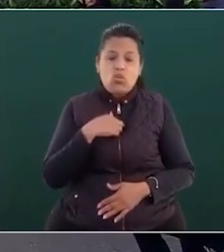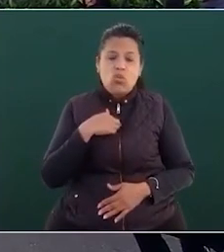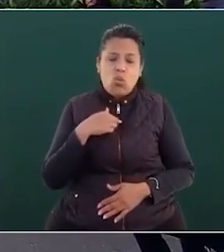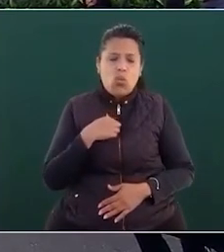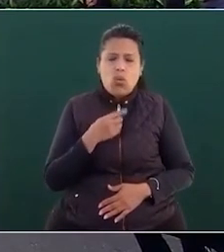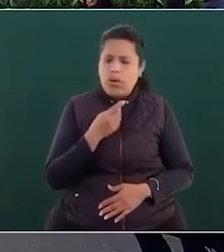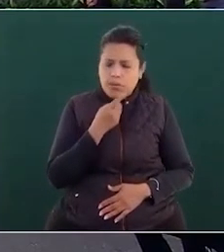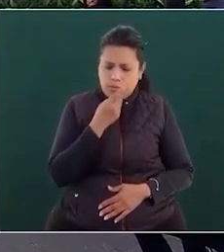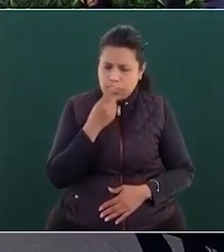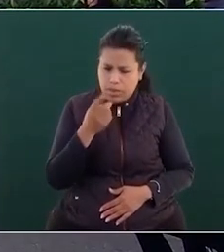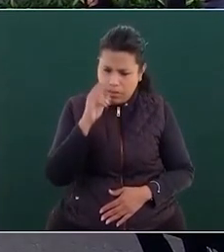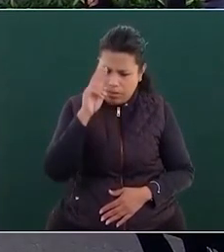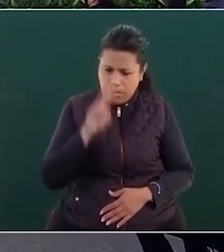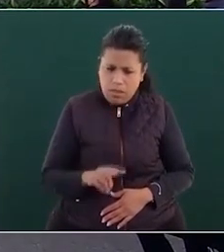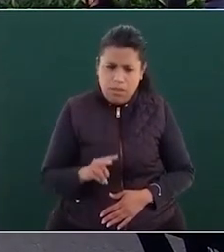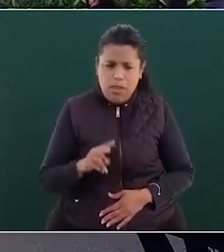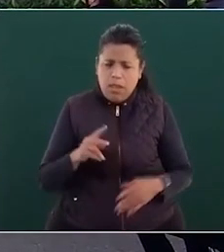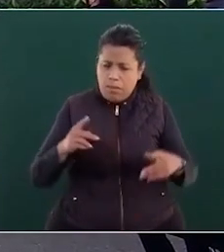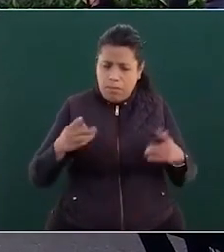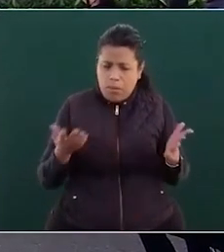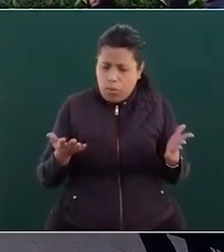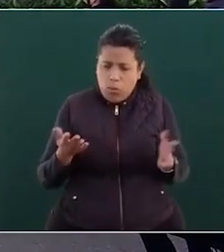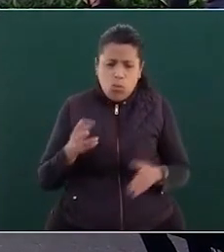palabra desconocer